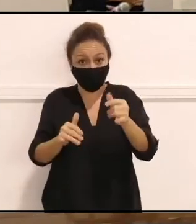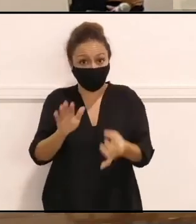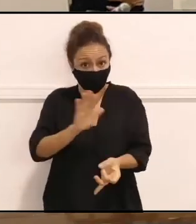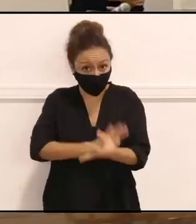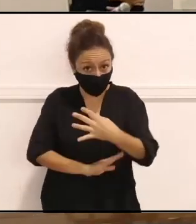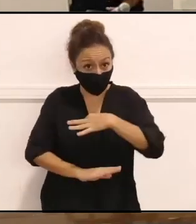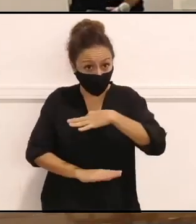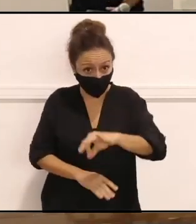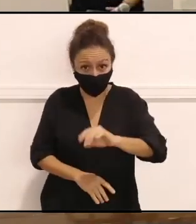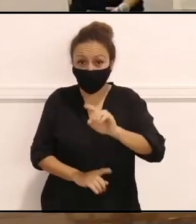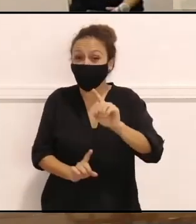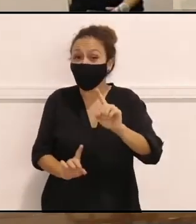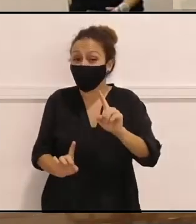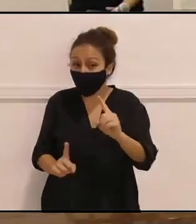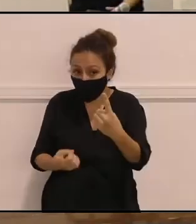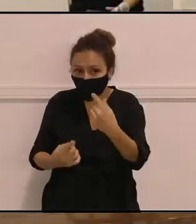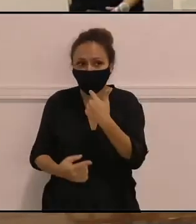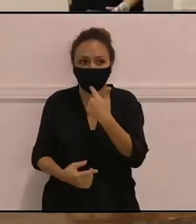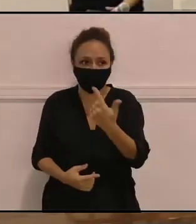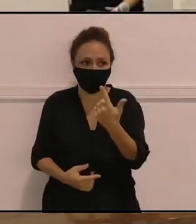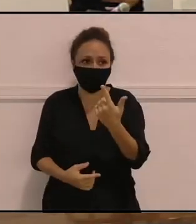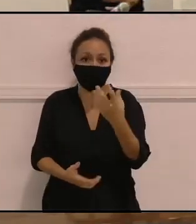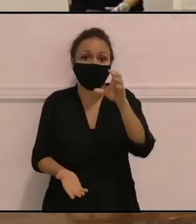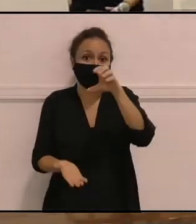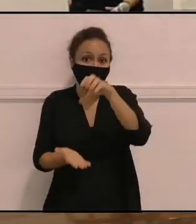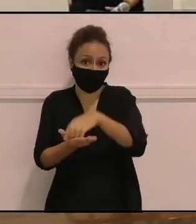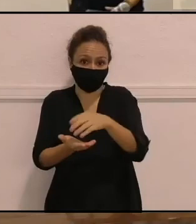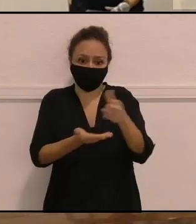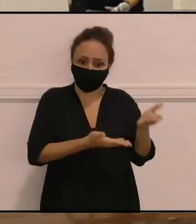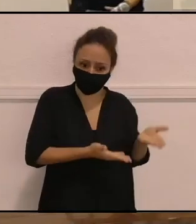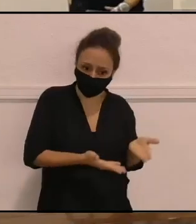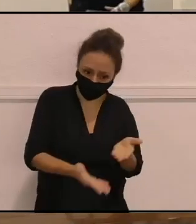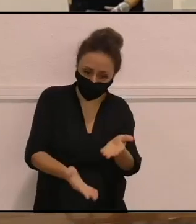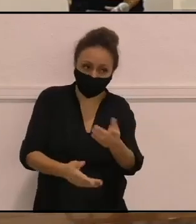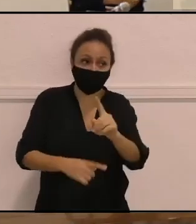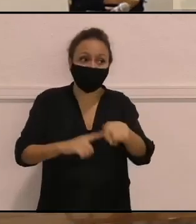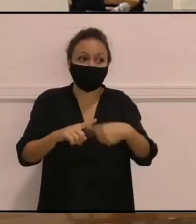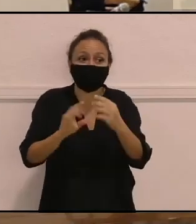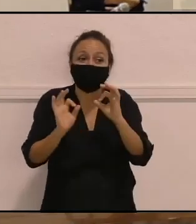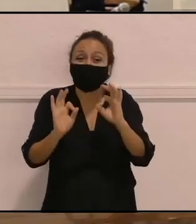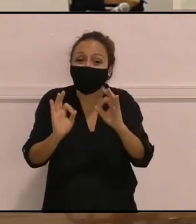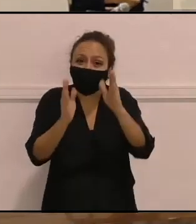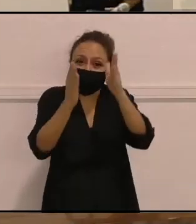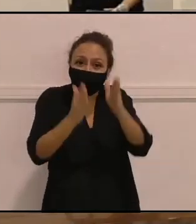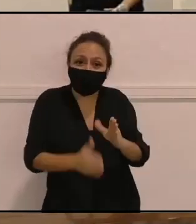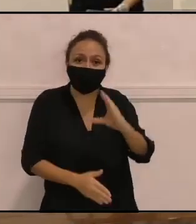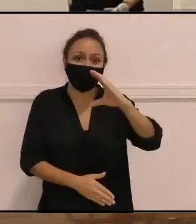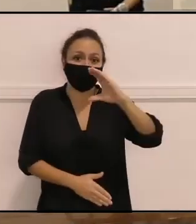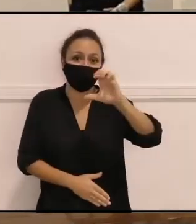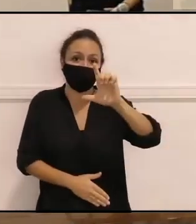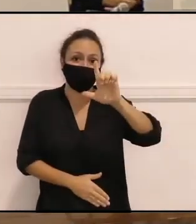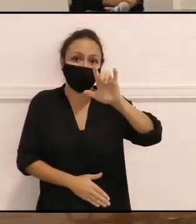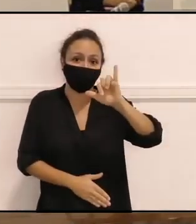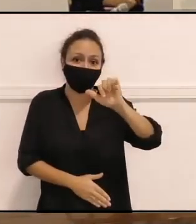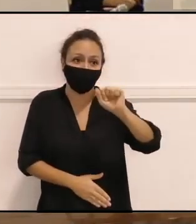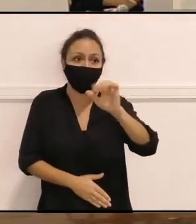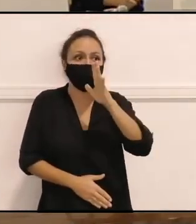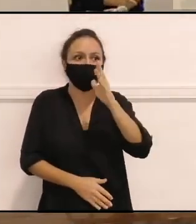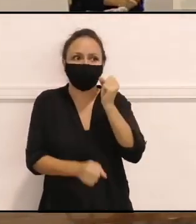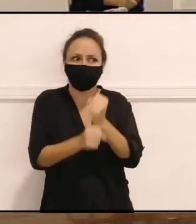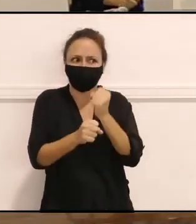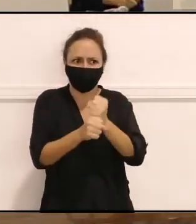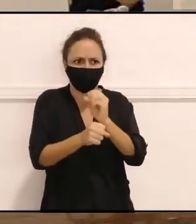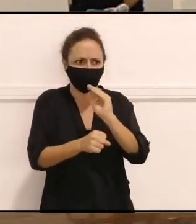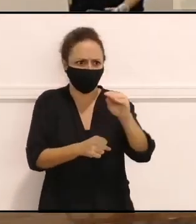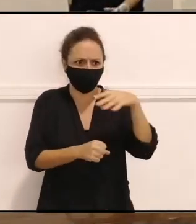es la disposición de este centro y en particular de Celia, que ha hecho una labor inmensa